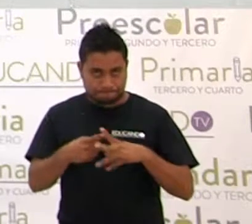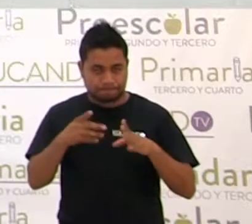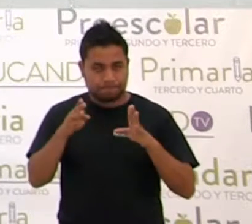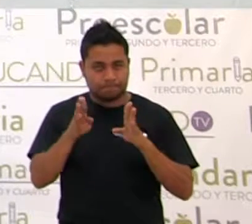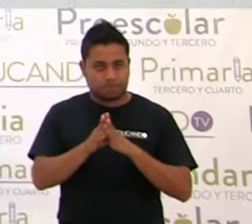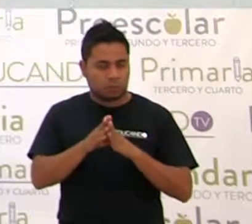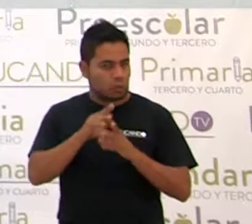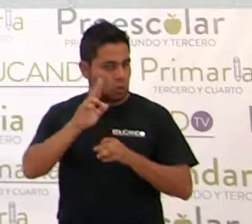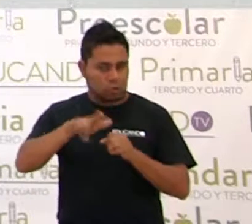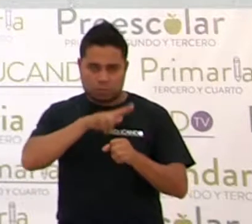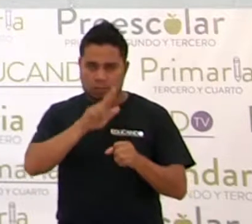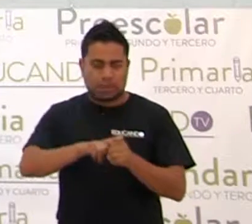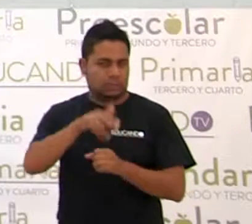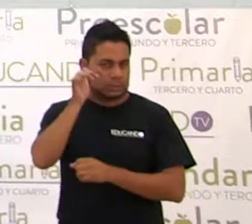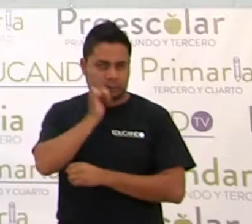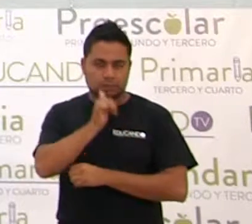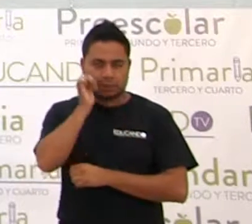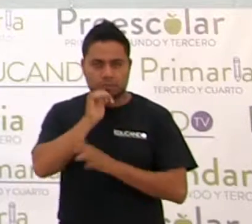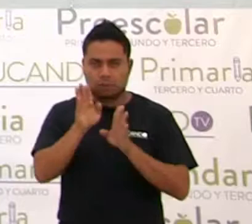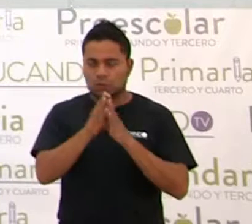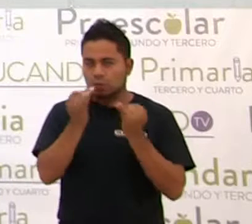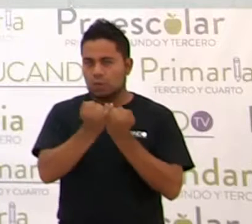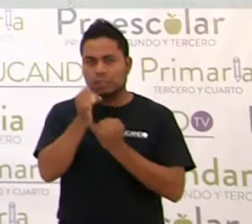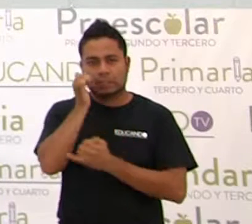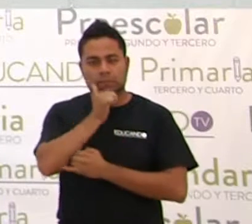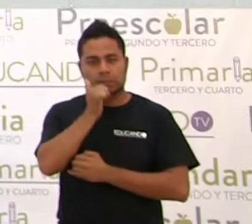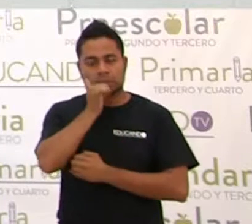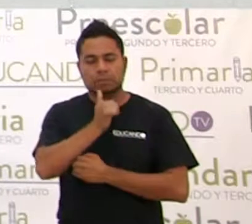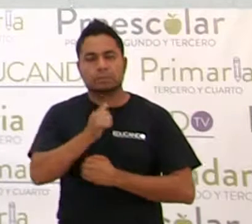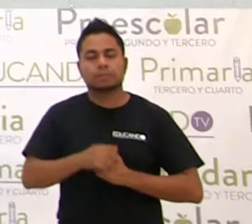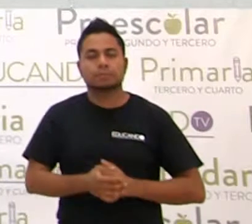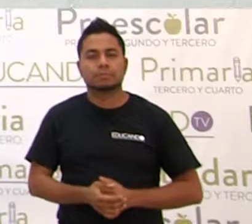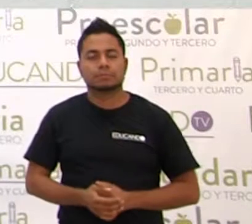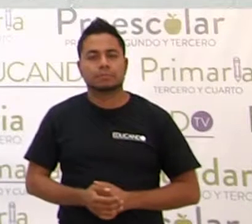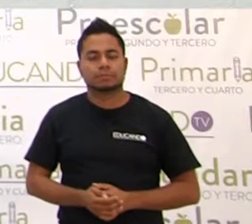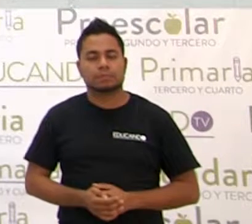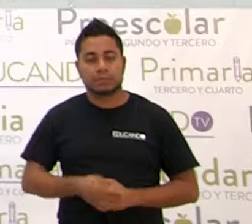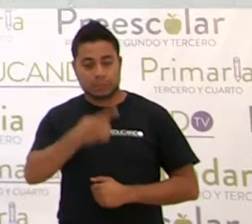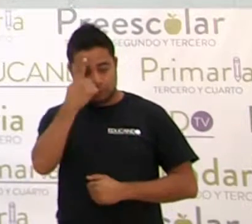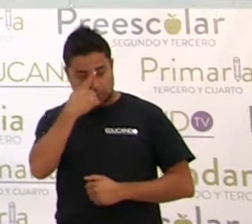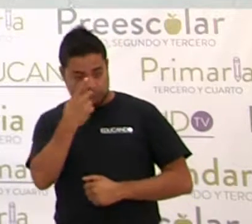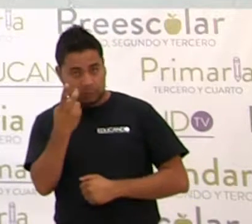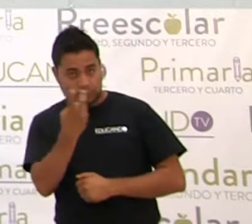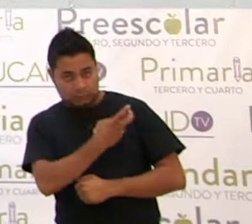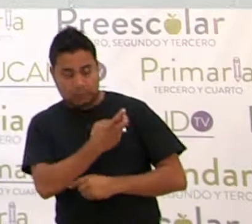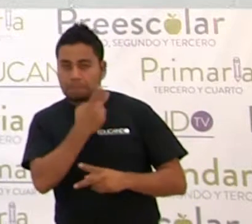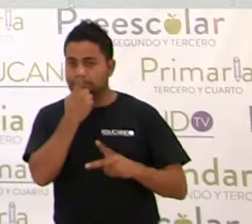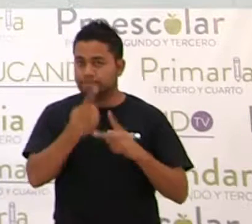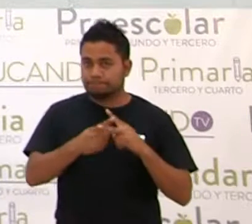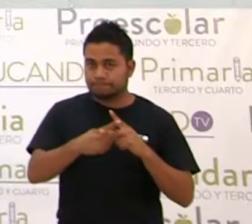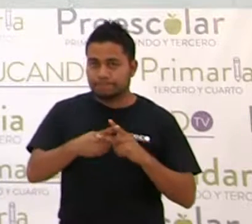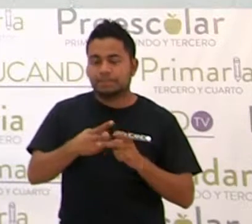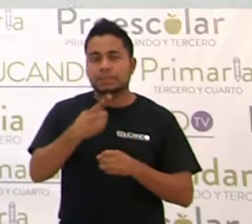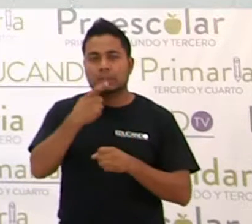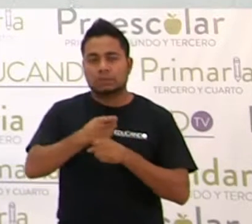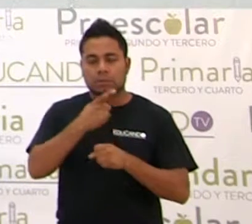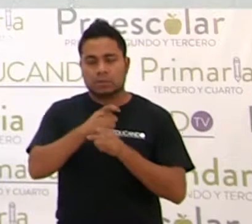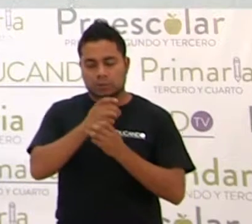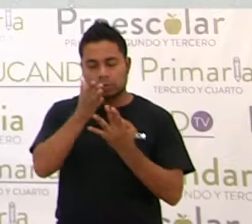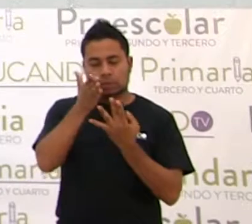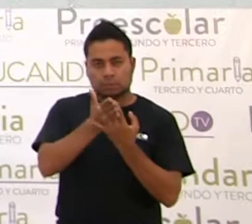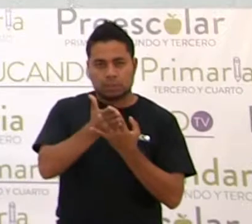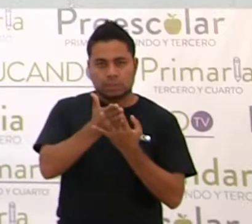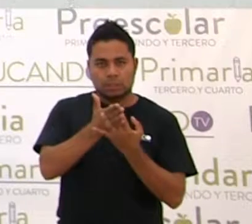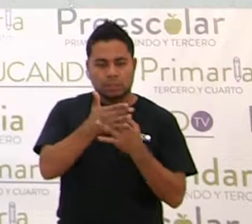mecanizada. Ahora, para hacer este problema, primero dividimos